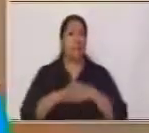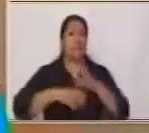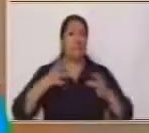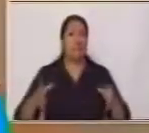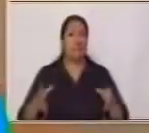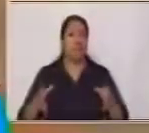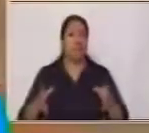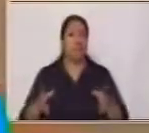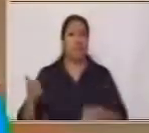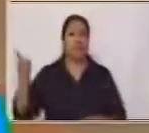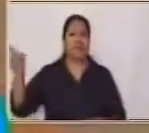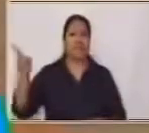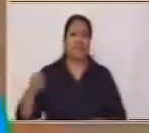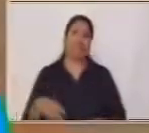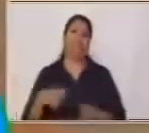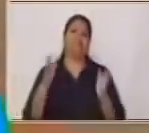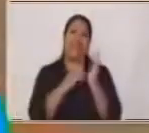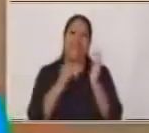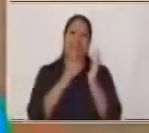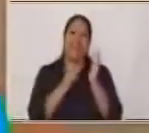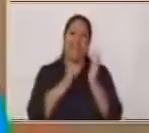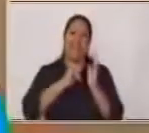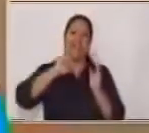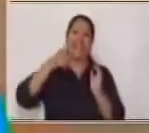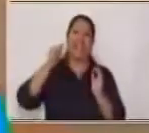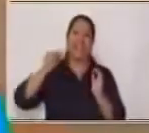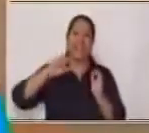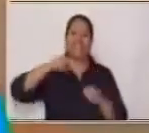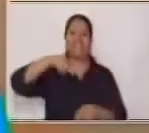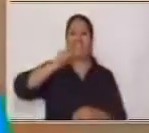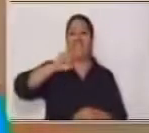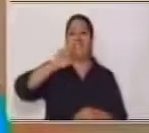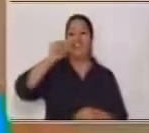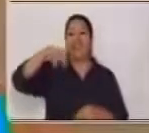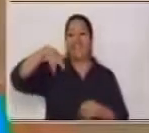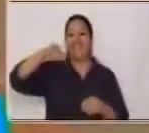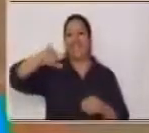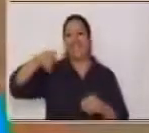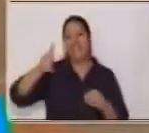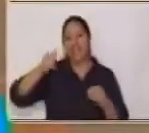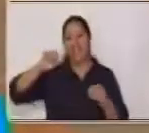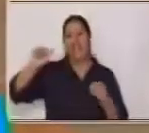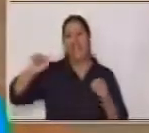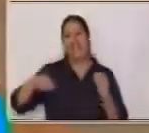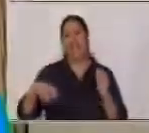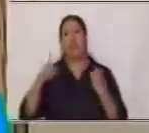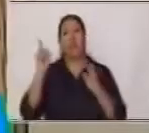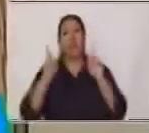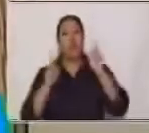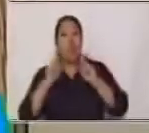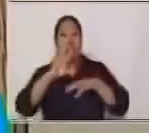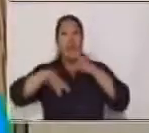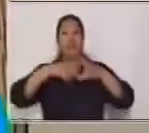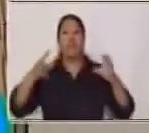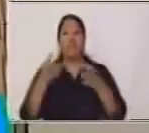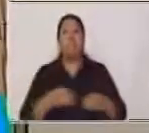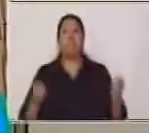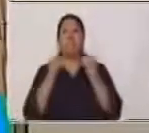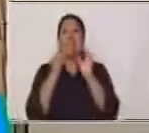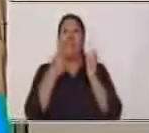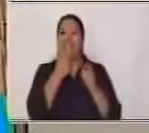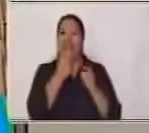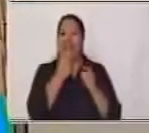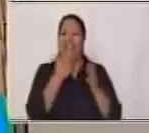La naranja ¿Verdad que sí va a risa? Otra vez ¿Cuál es la fruta Que más se ríe?